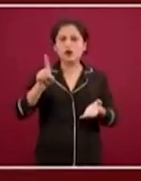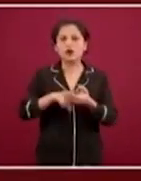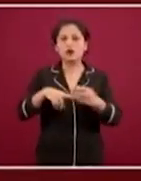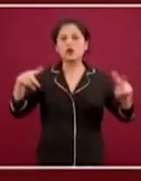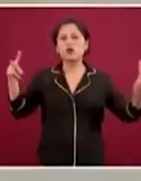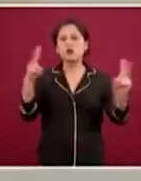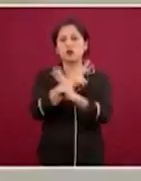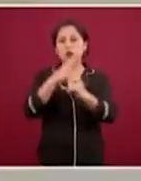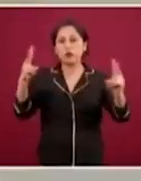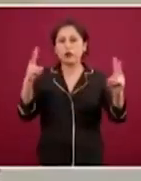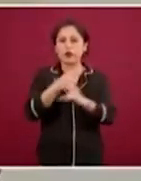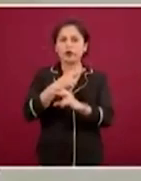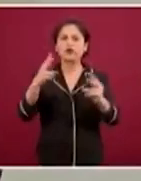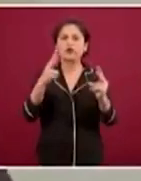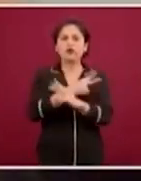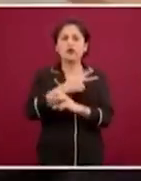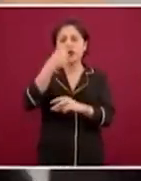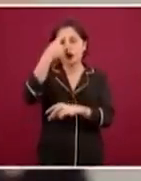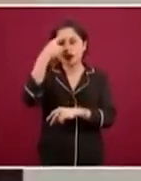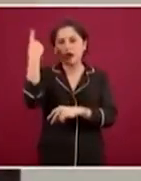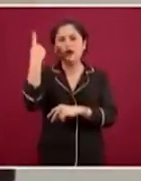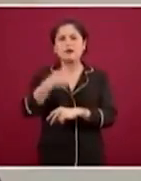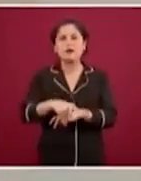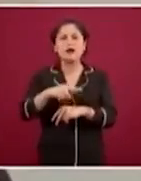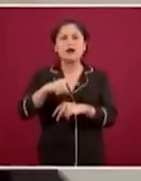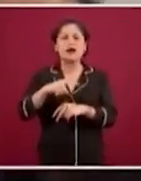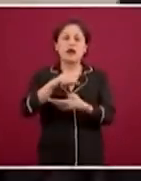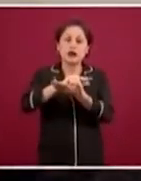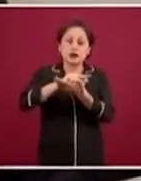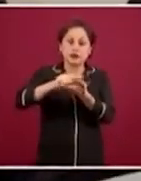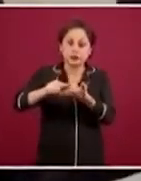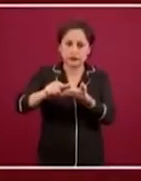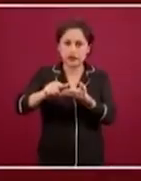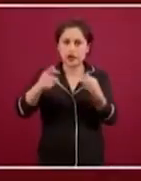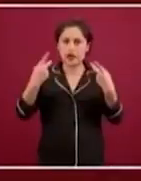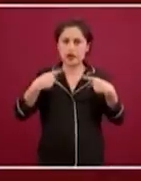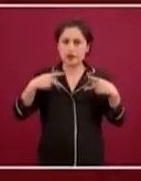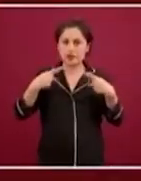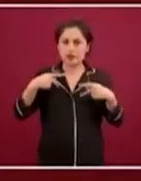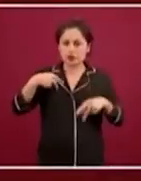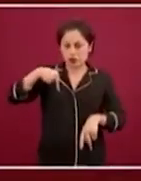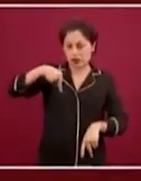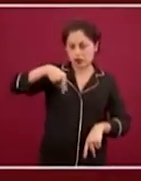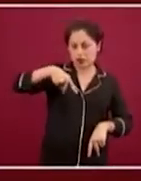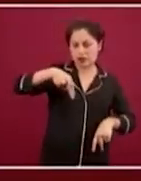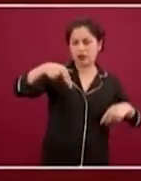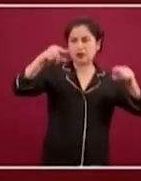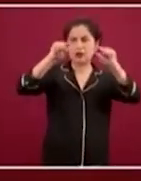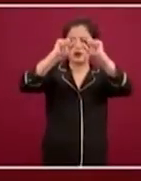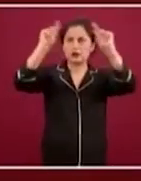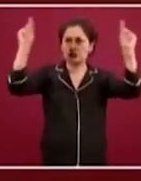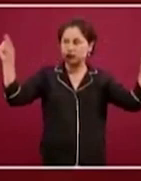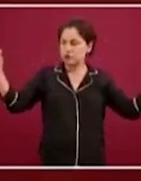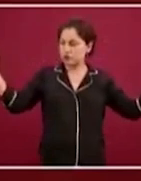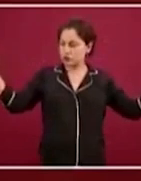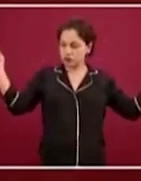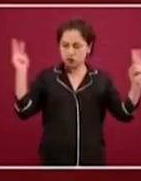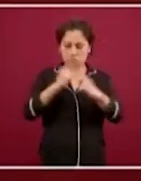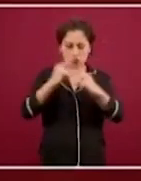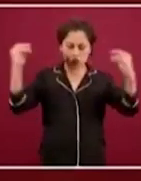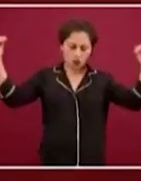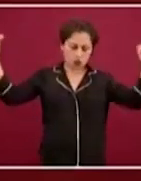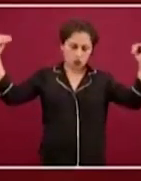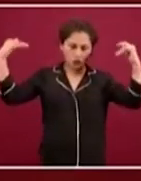hay distintos tipos de sustancia desinfectante. Entonces, la persona pasa y le echan ahí un aerosol.